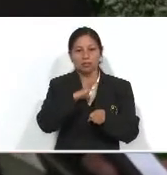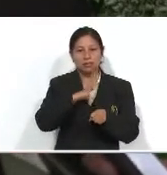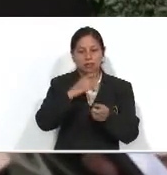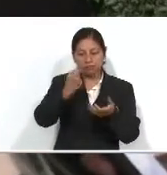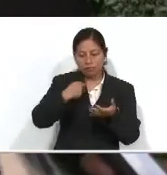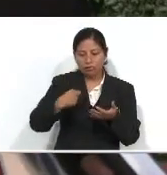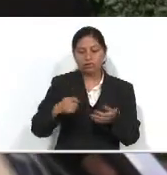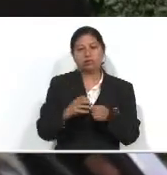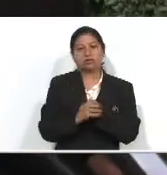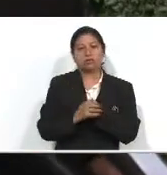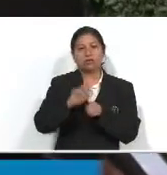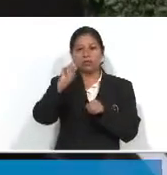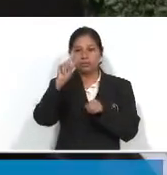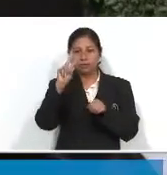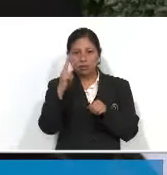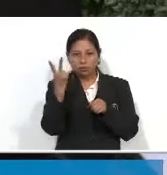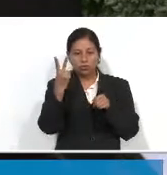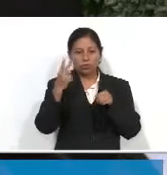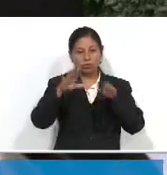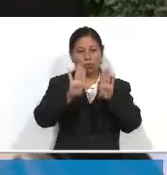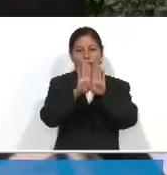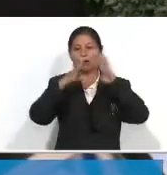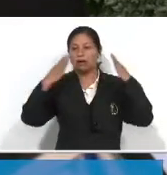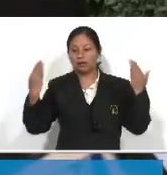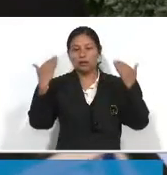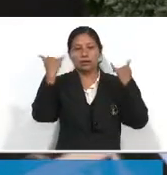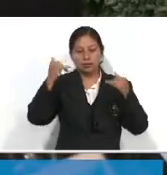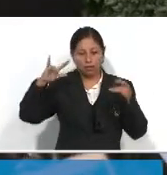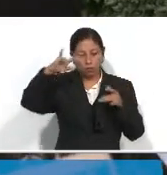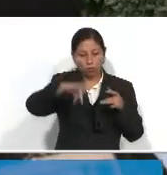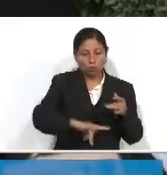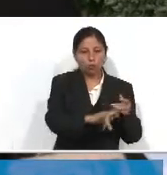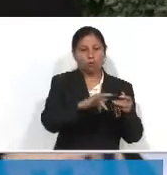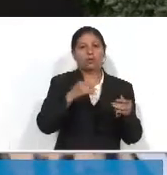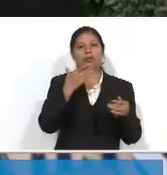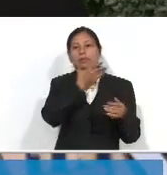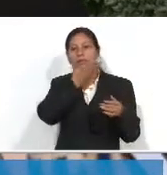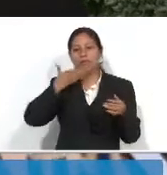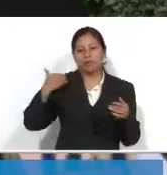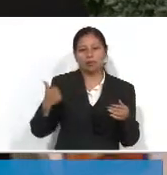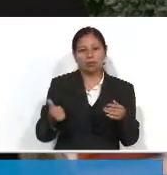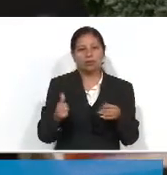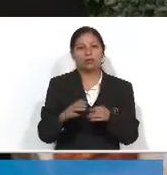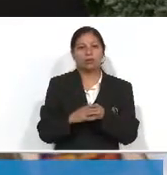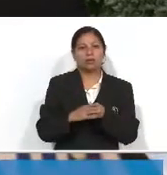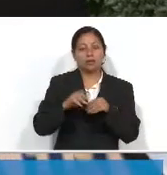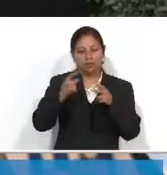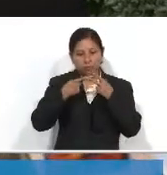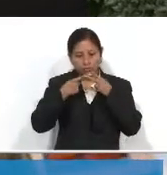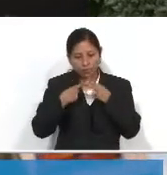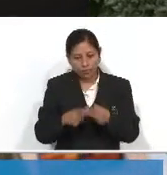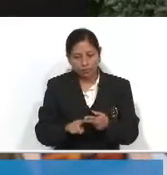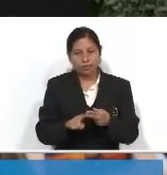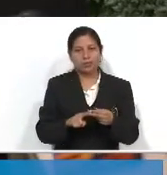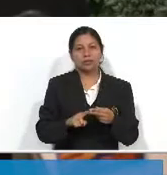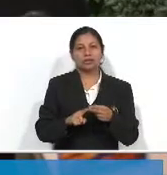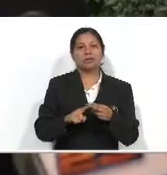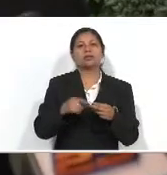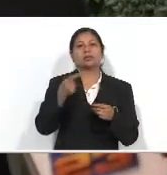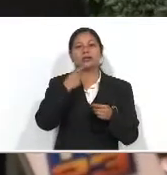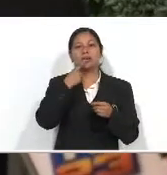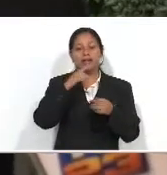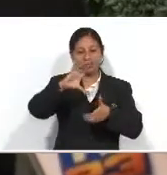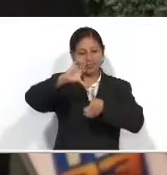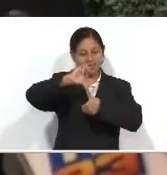firmes, Guatemala es el segundo aeropuerto que abre, lo estamos haciendo a mi criterio de una mejor manera que el primer aeropuerto que abrió en el área de